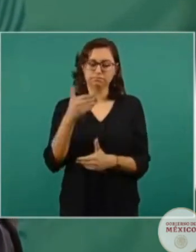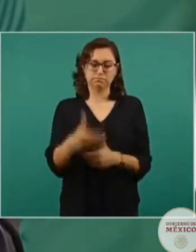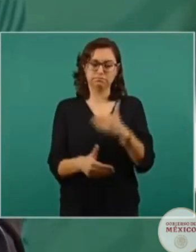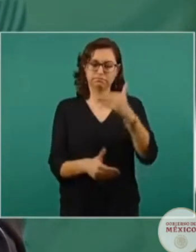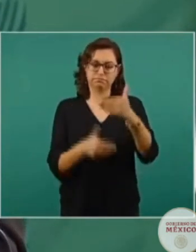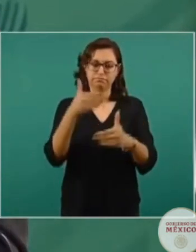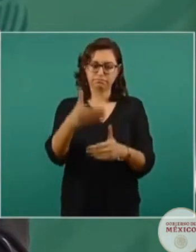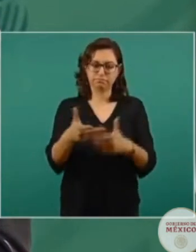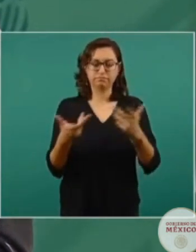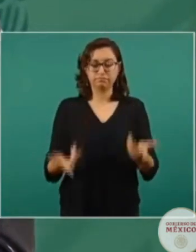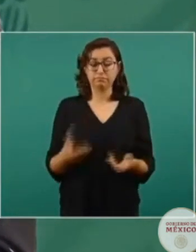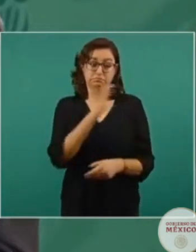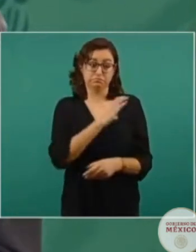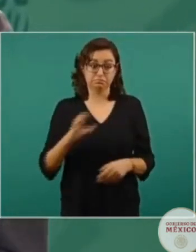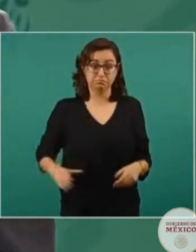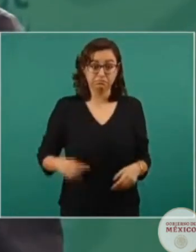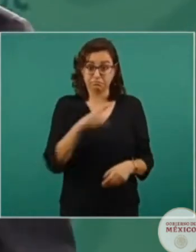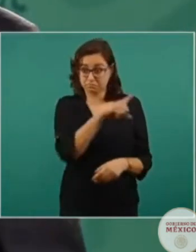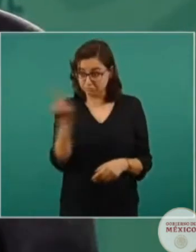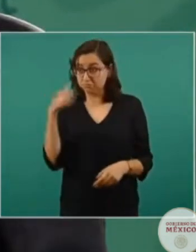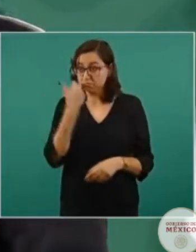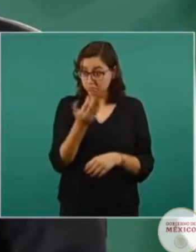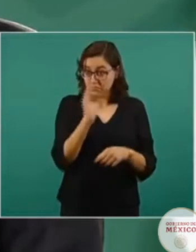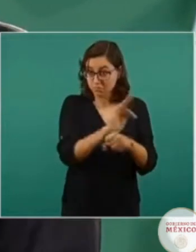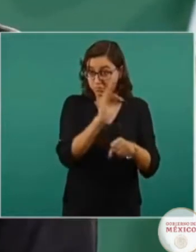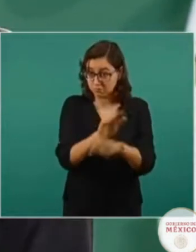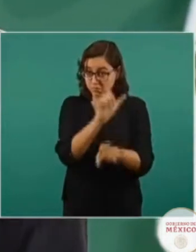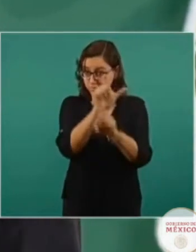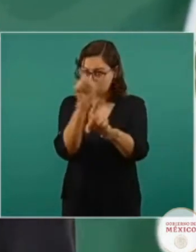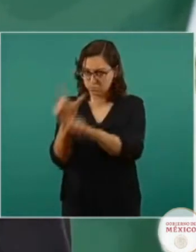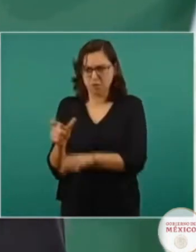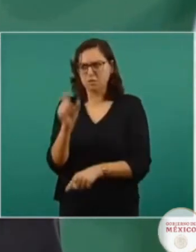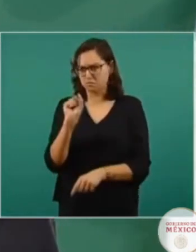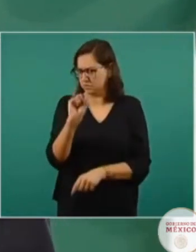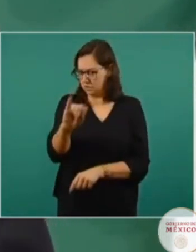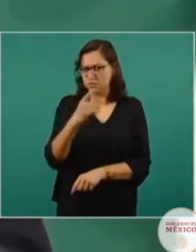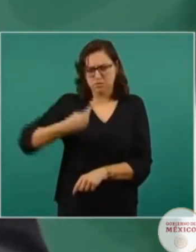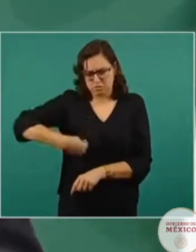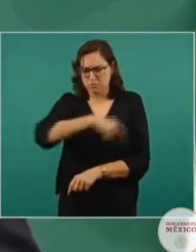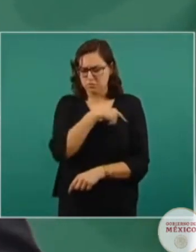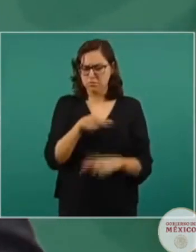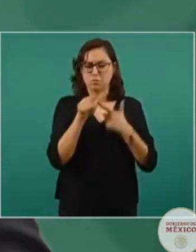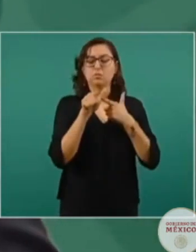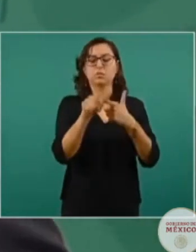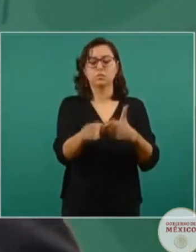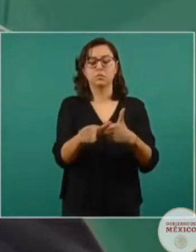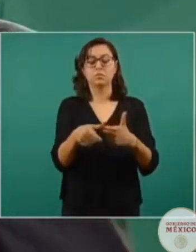a candidatos y decirle al pueblo que no debemos